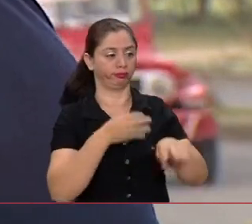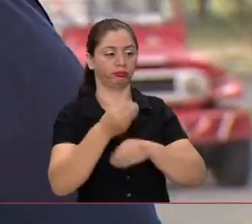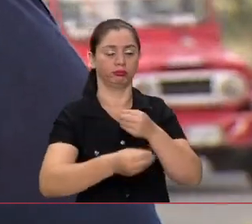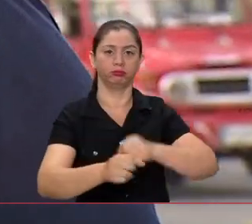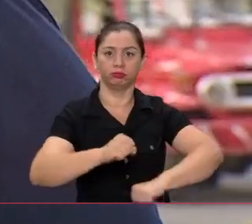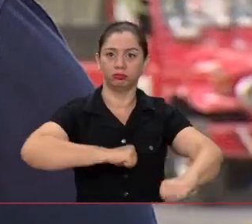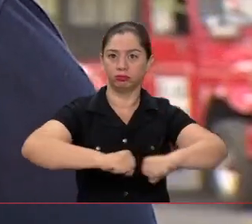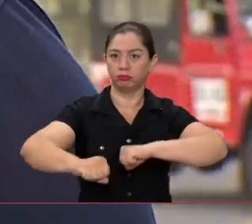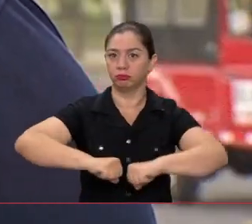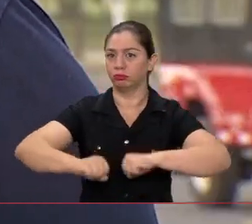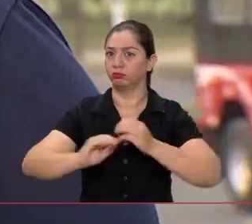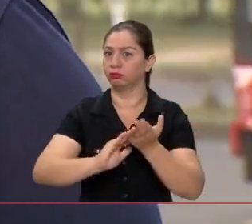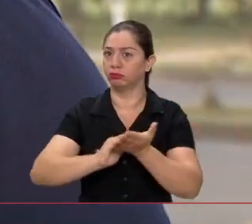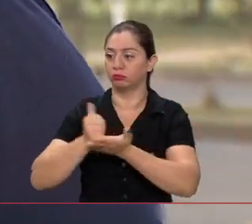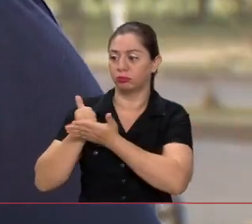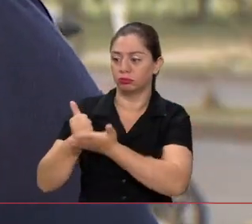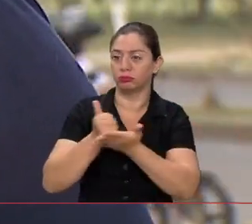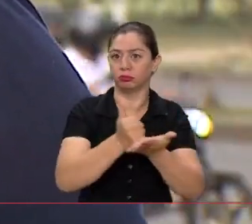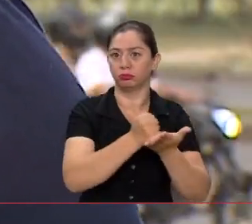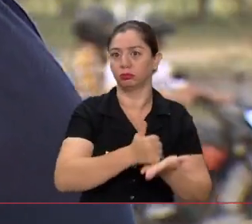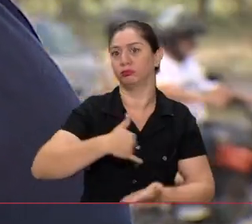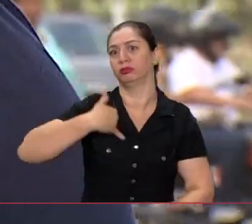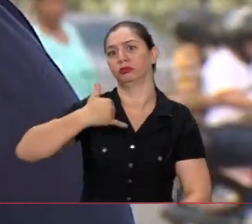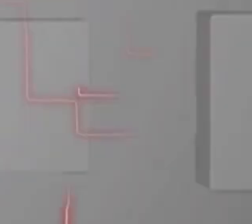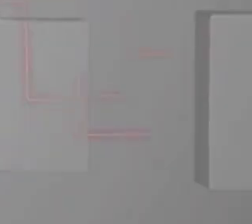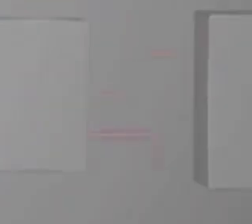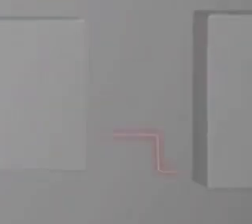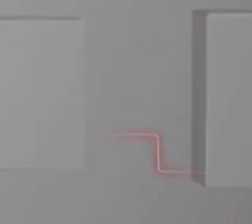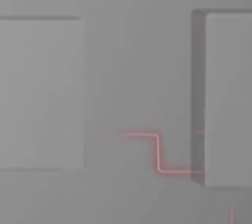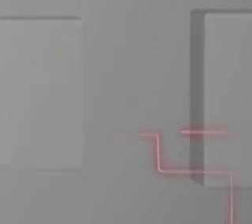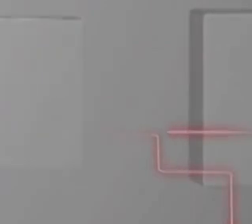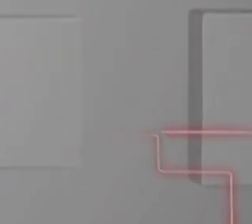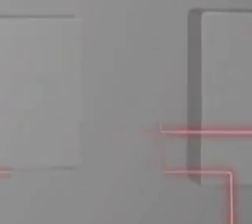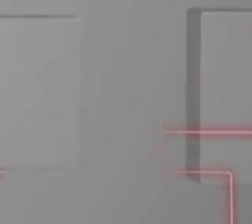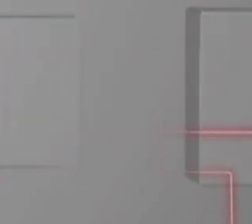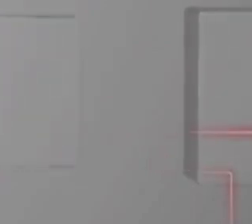pertinentes para ayudar a todos los chicos y jóvenes que viven en el oriente de Cali.